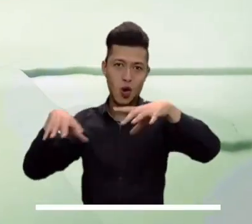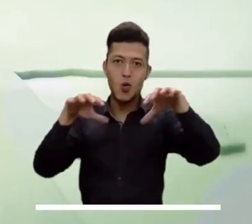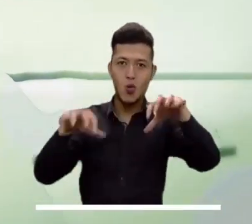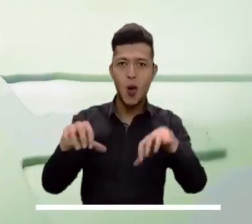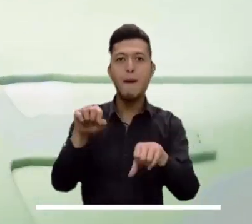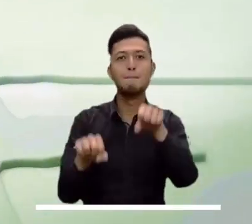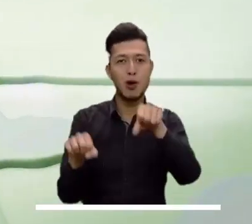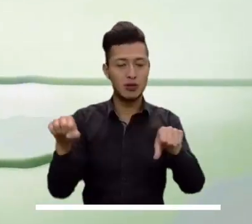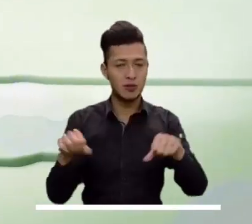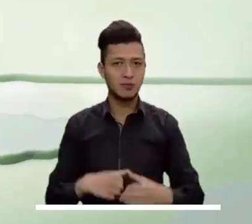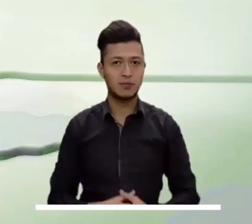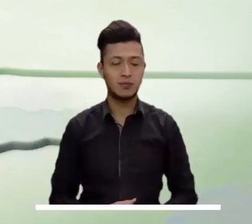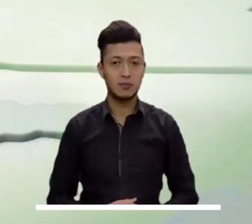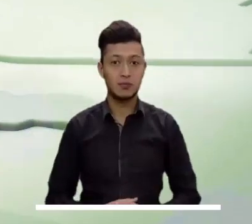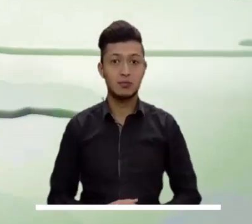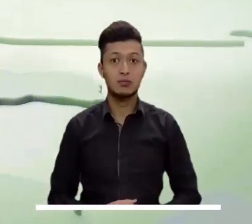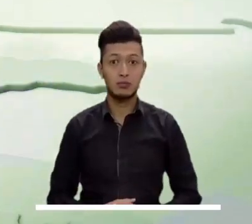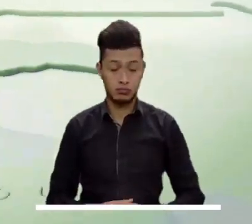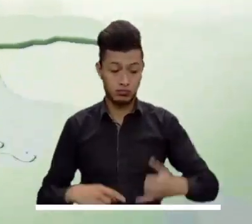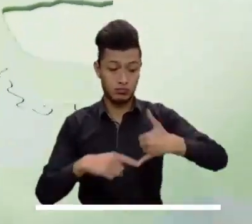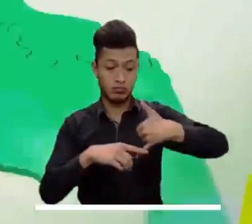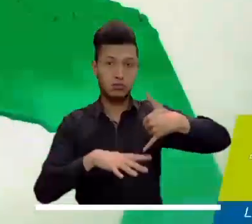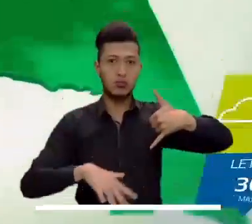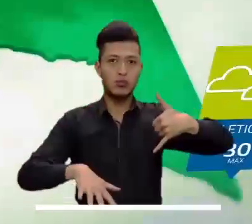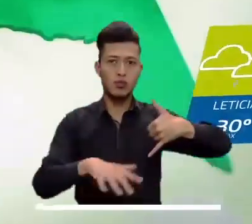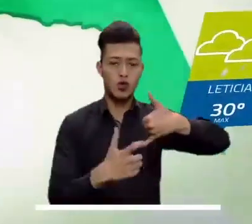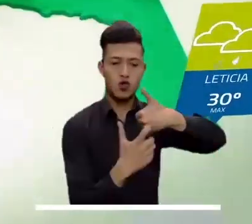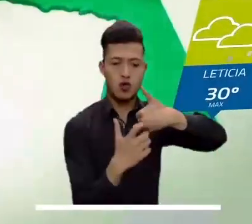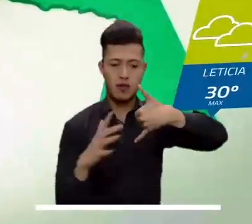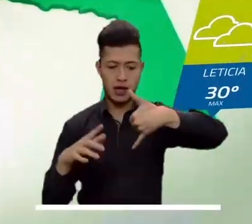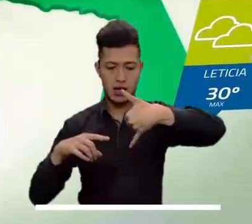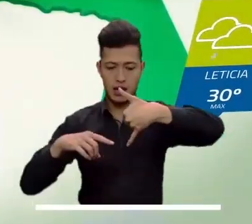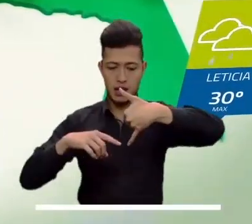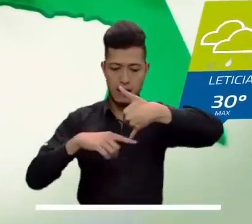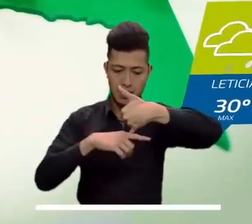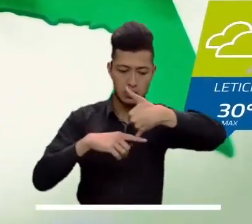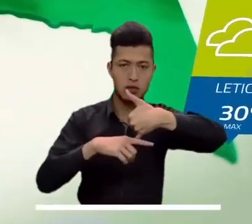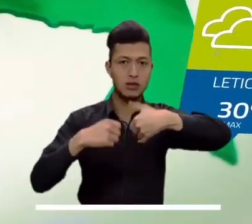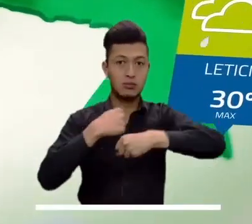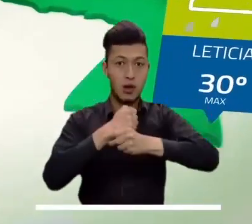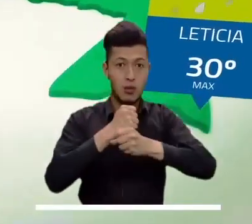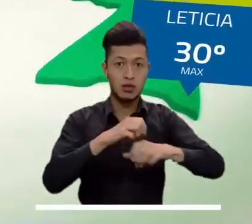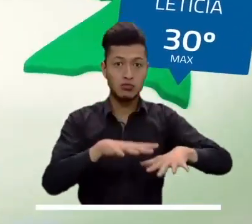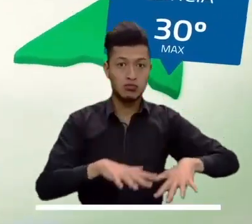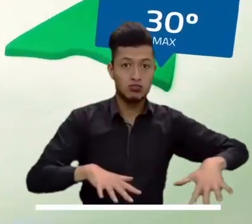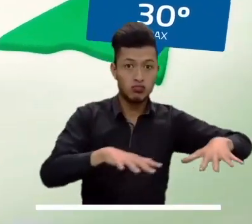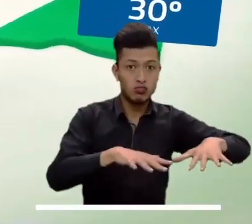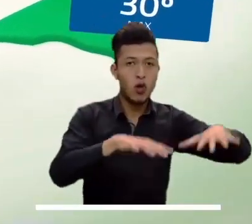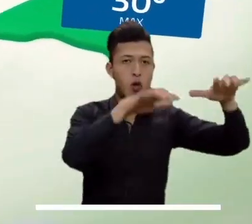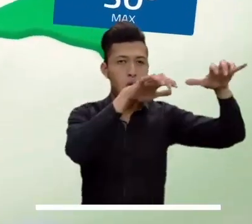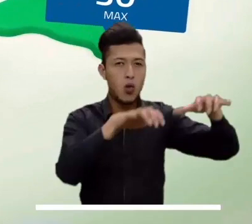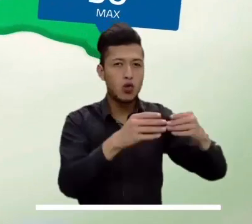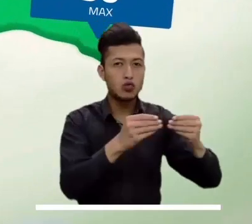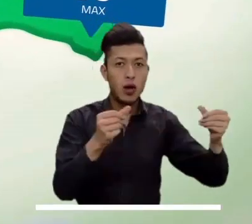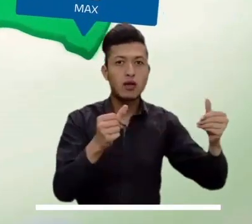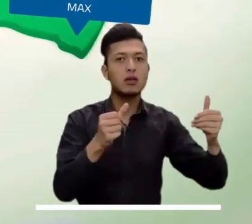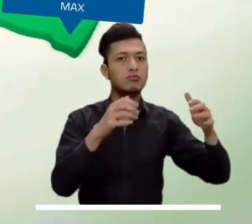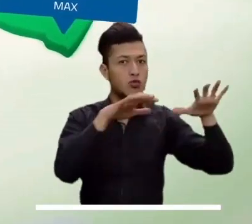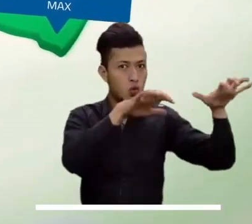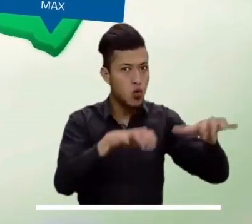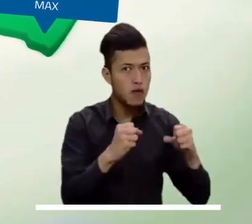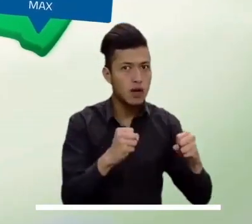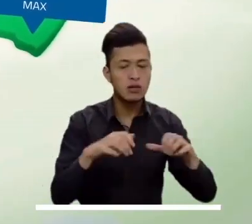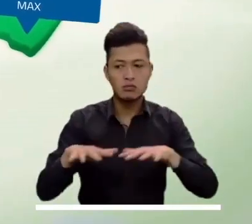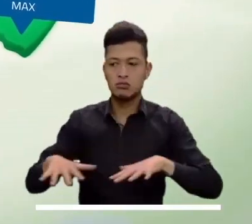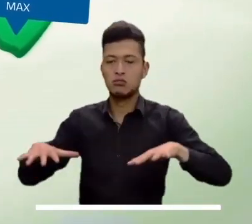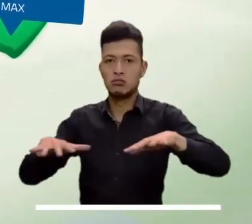pie de Monte de Meta. En la Amazonía las lluvias fuertes se prevén en Guaviare, Amazonas y Baupés, mientras